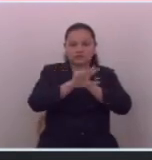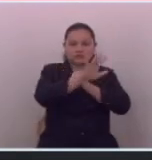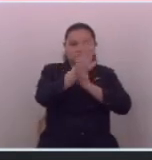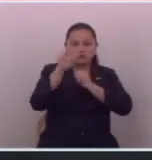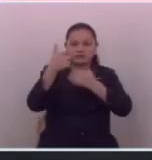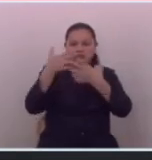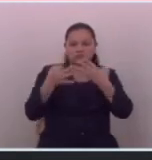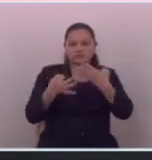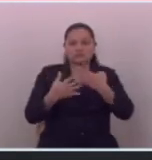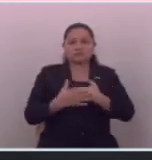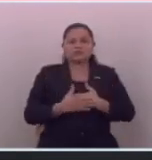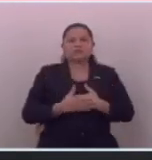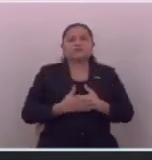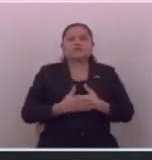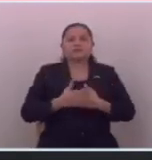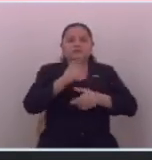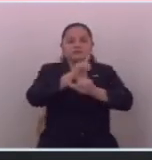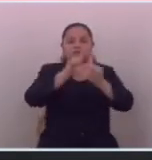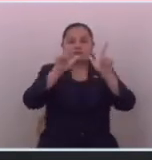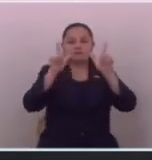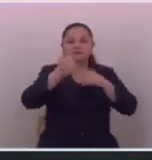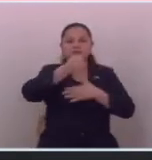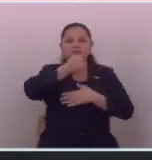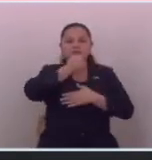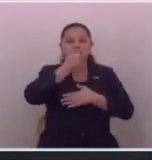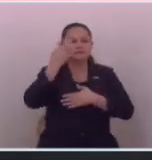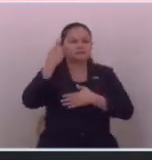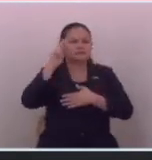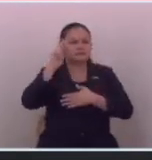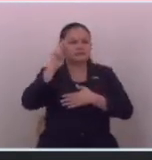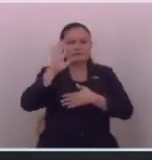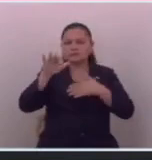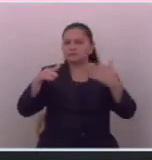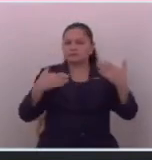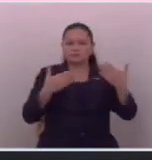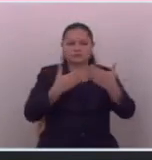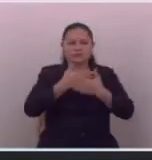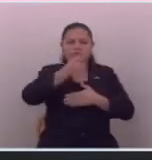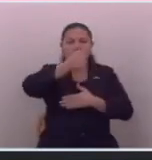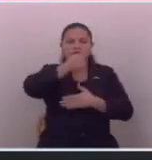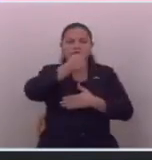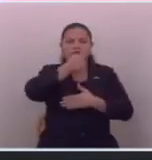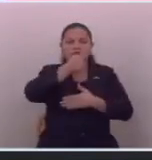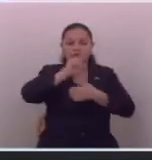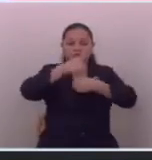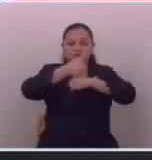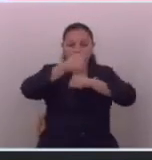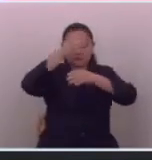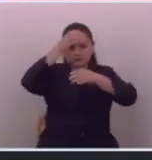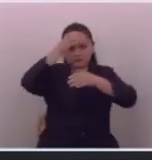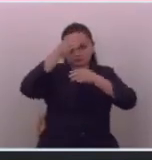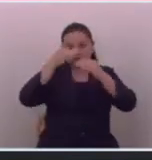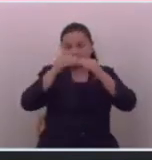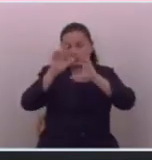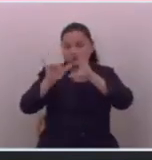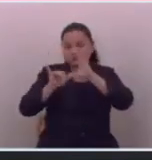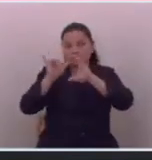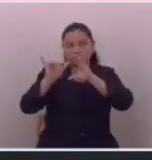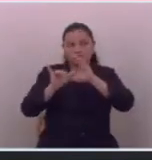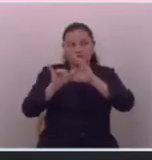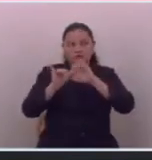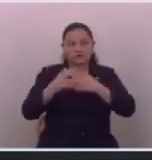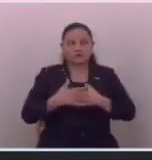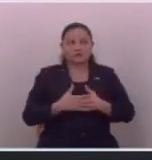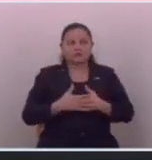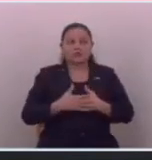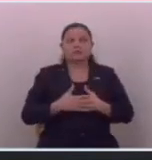de esa ley la libertad de prensa significa que todo periodista creador o creador de contenido